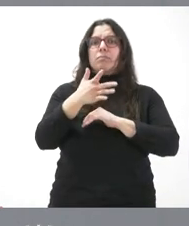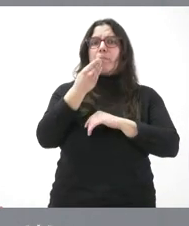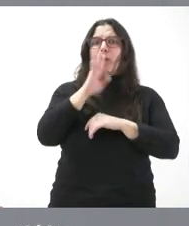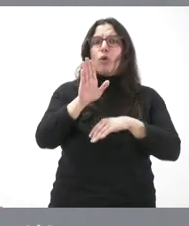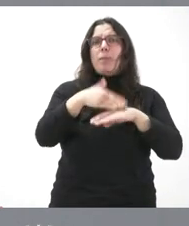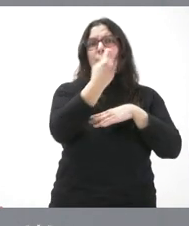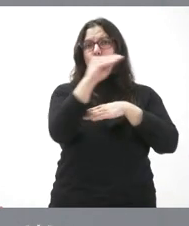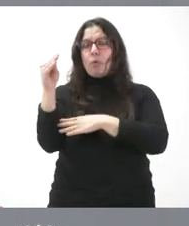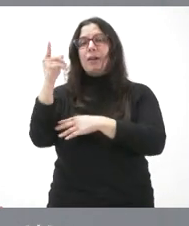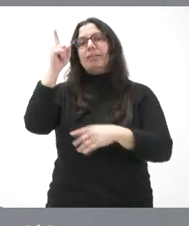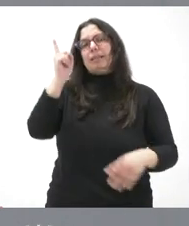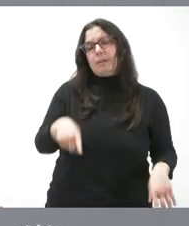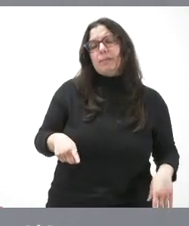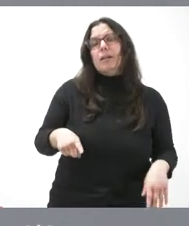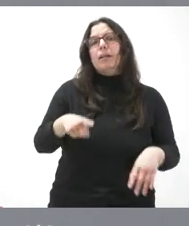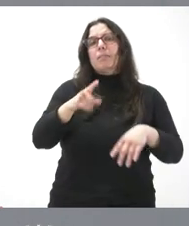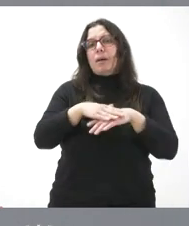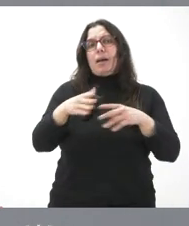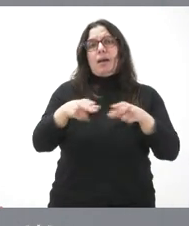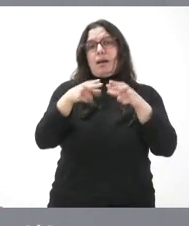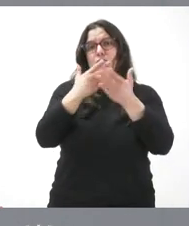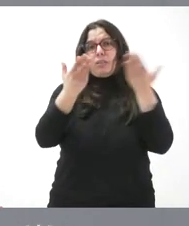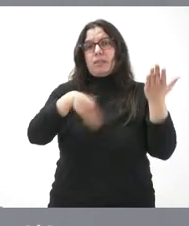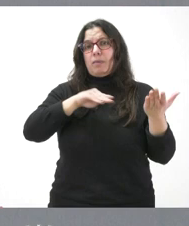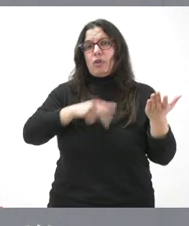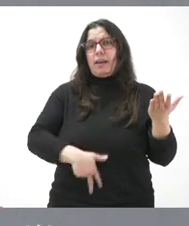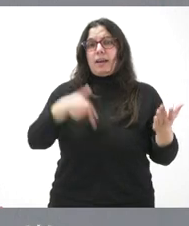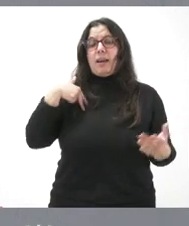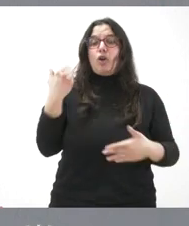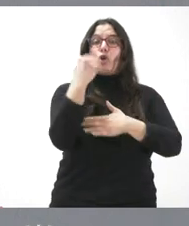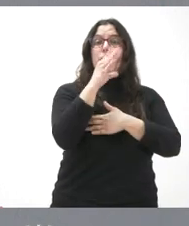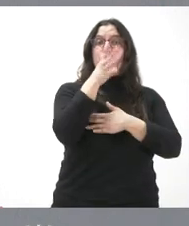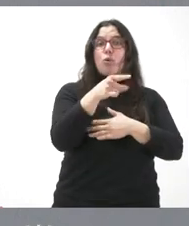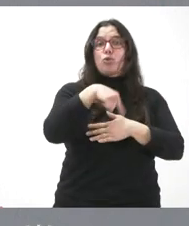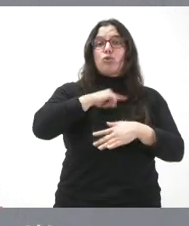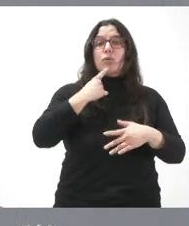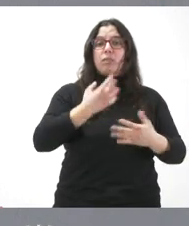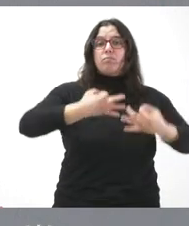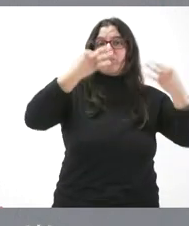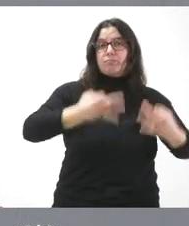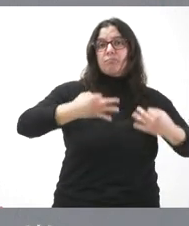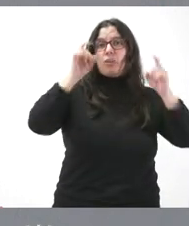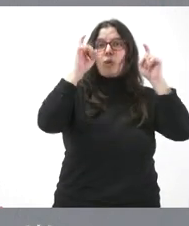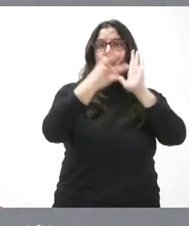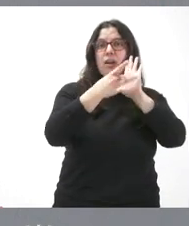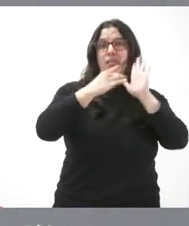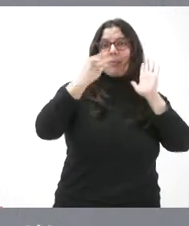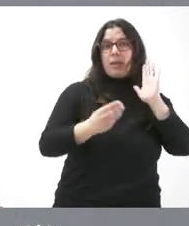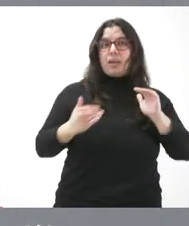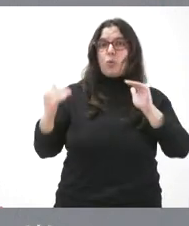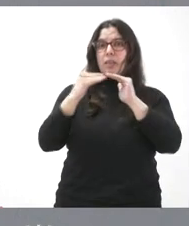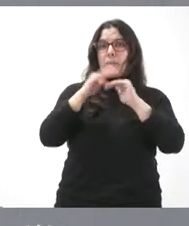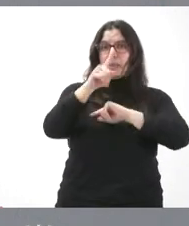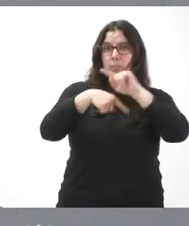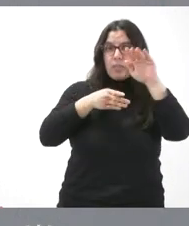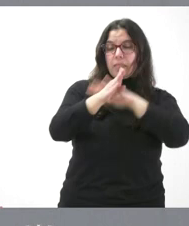y también hacemos un buen servicio al conjunto de España, a los jóvenes garantizando una educación de calidad, garantizando su igualdad y al conjunto